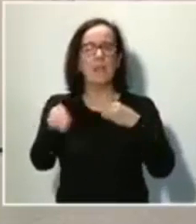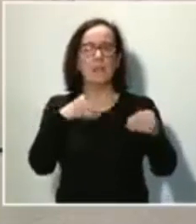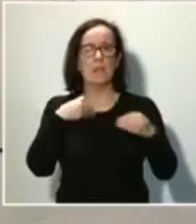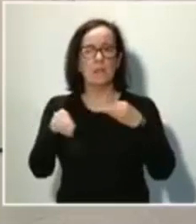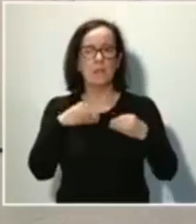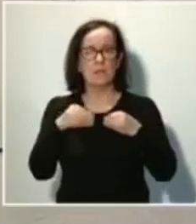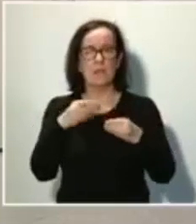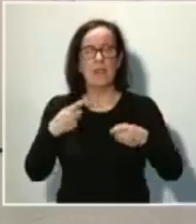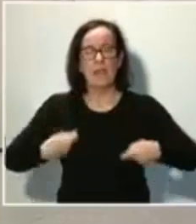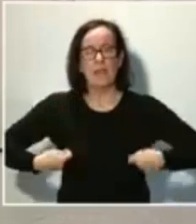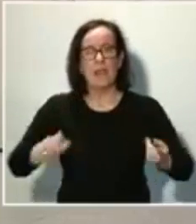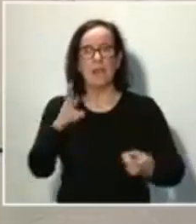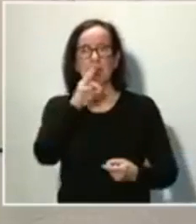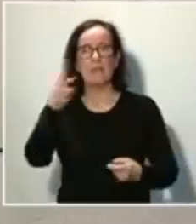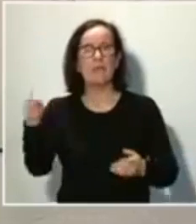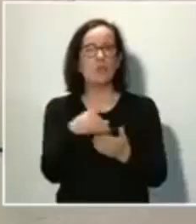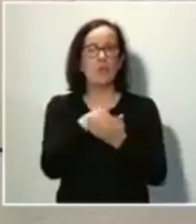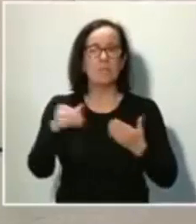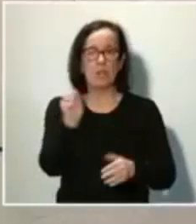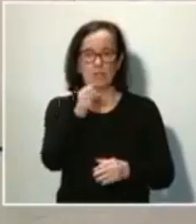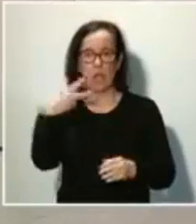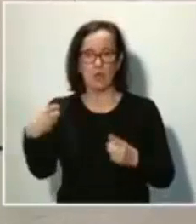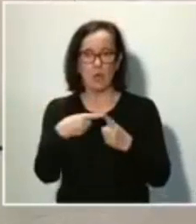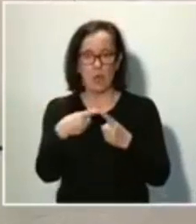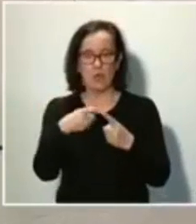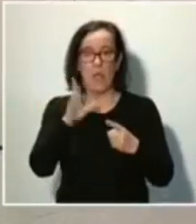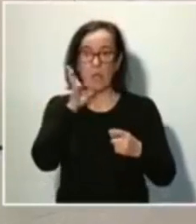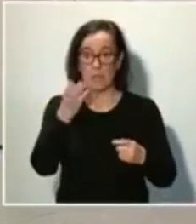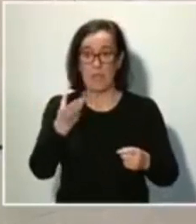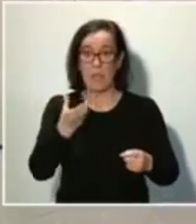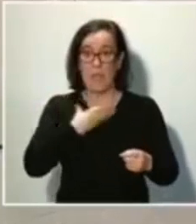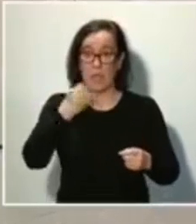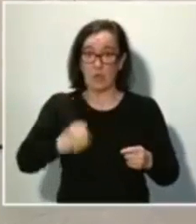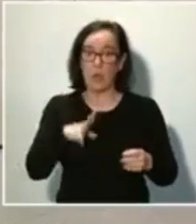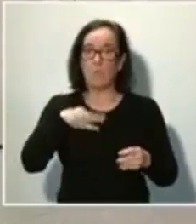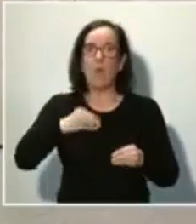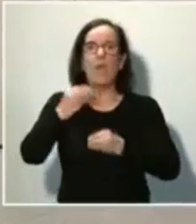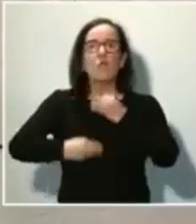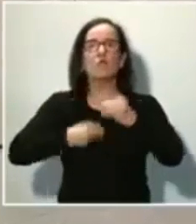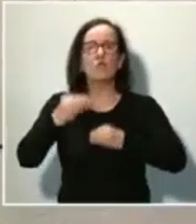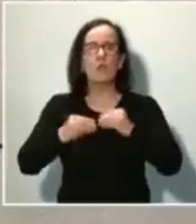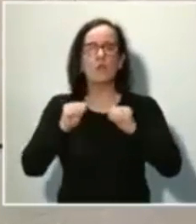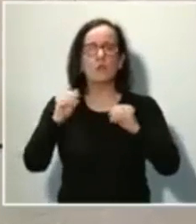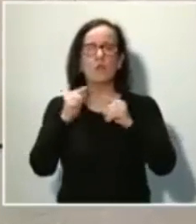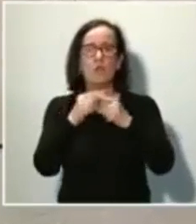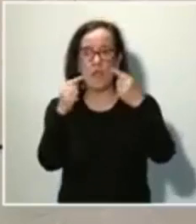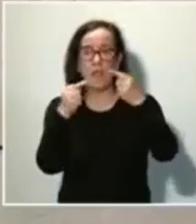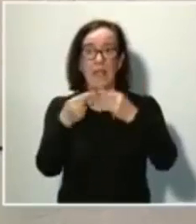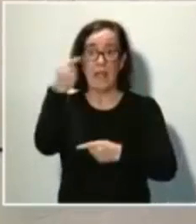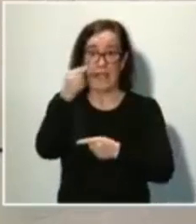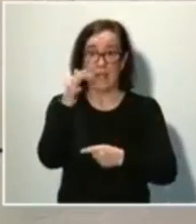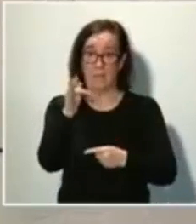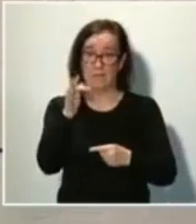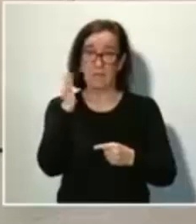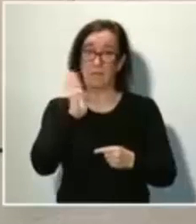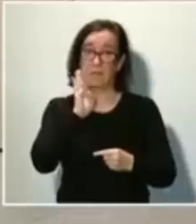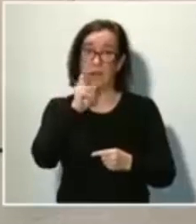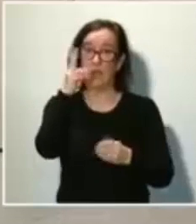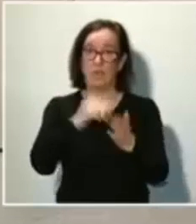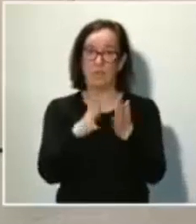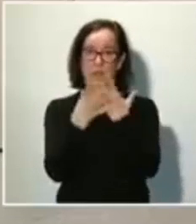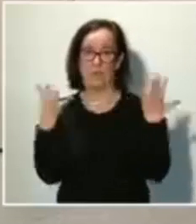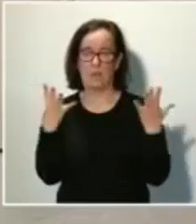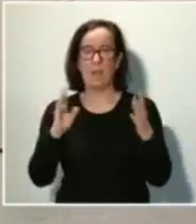de gasto de 300 millones de euros para que los ayuntamientos puedan usar su superávit correspondiente al año 2019 para